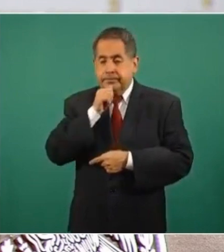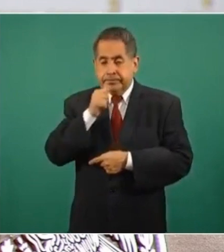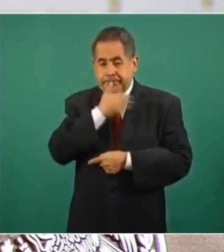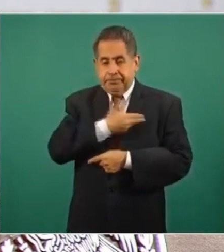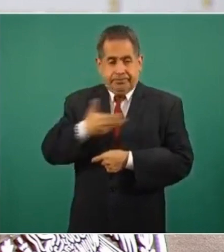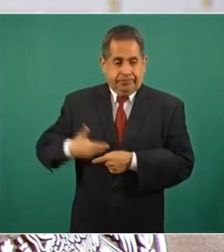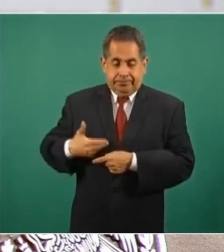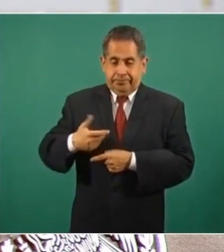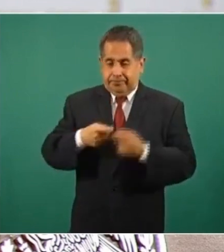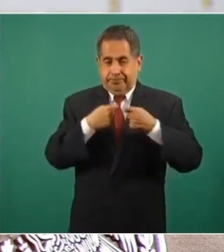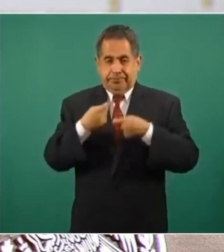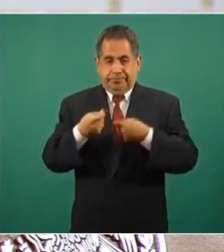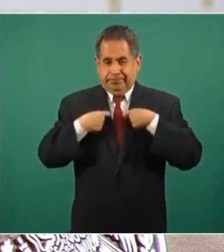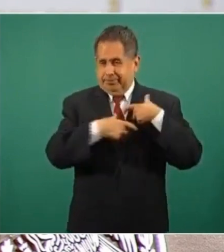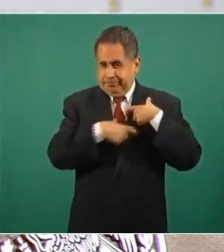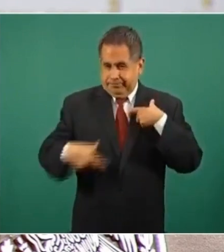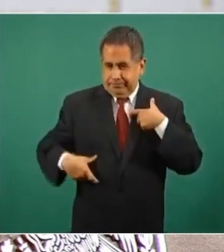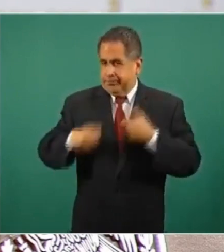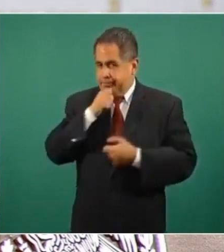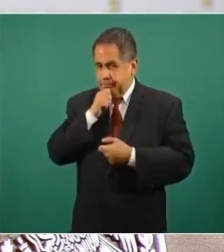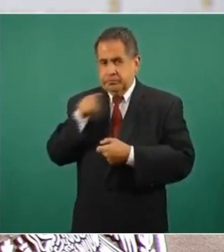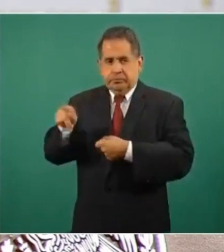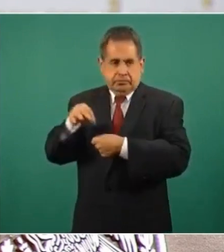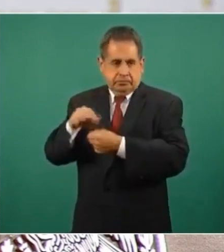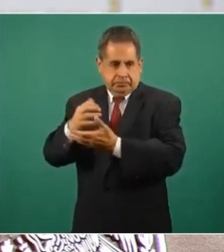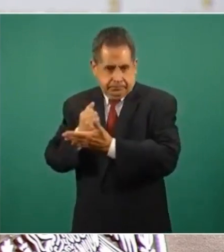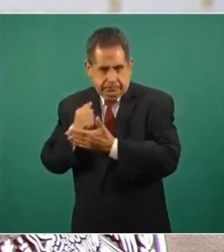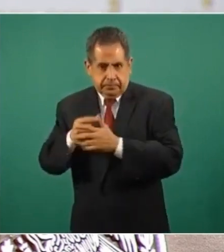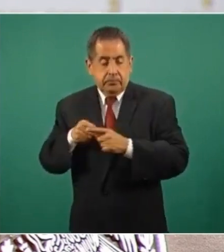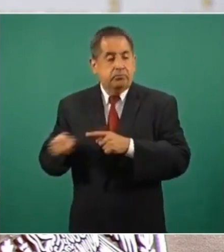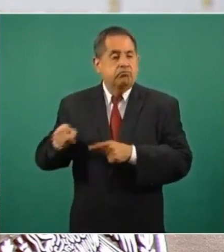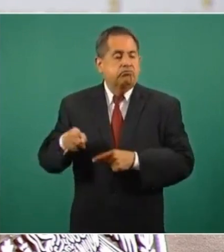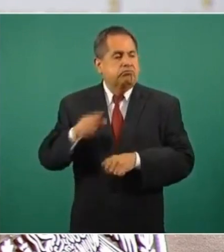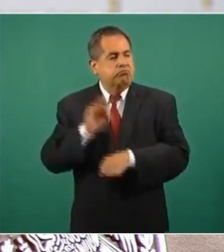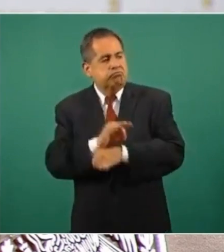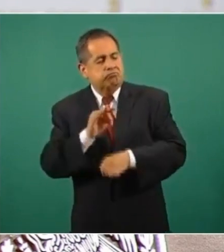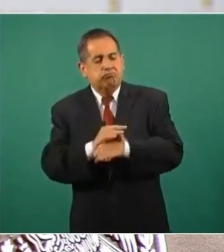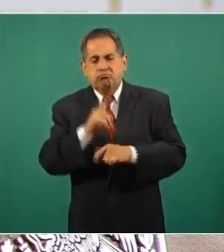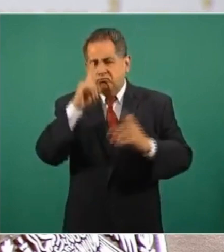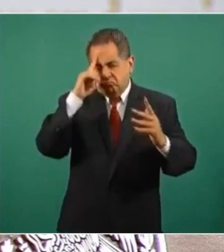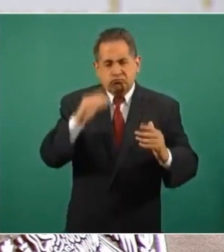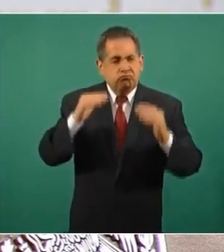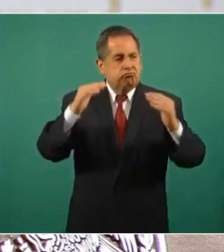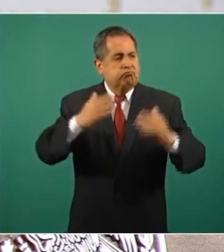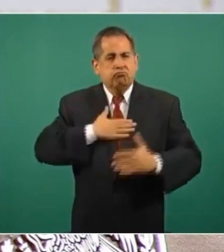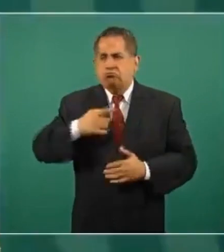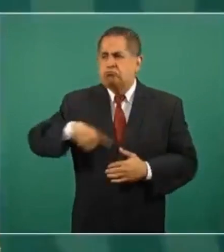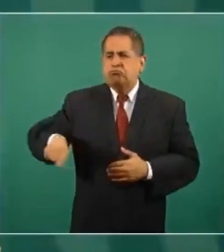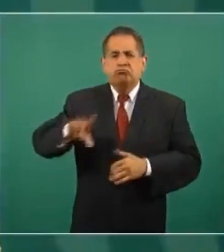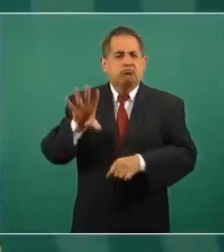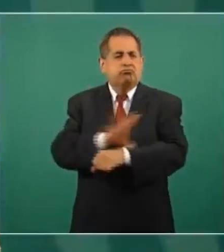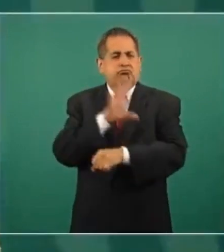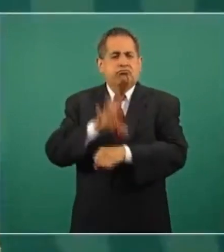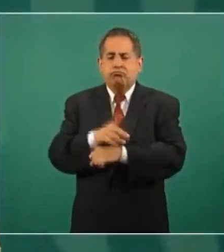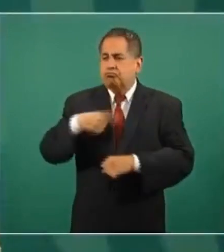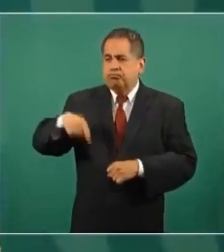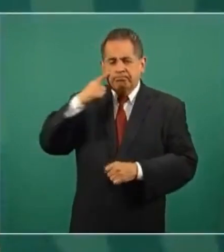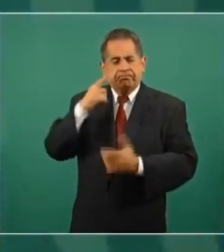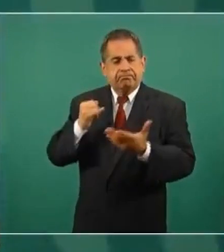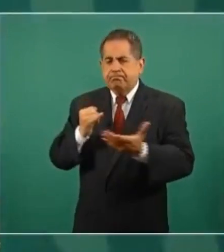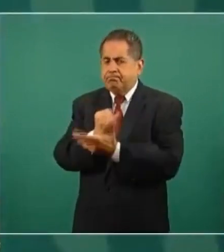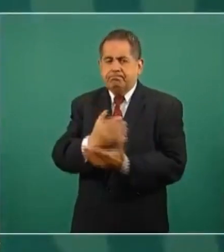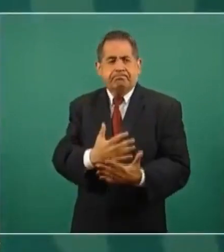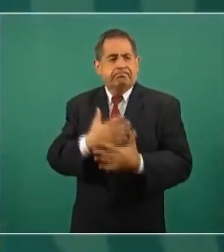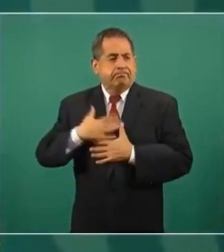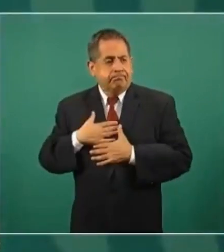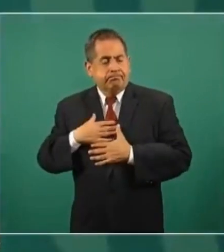todavía en funciones, fue el tema de la soberanía en materia energética que está consagrado en